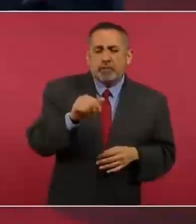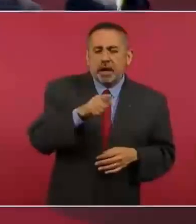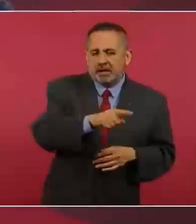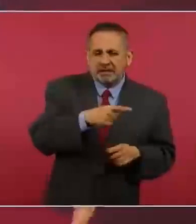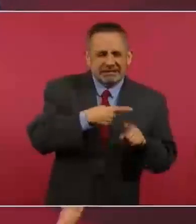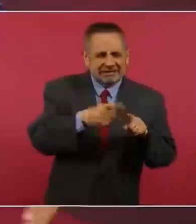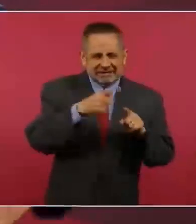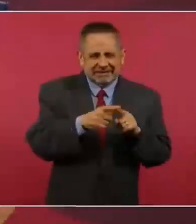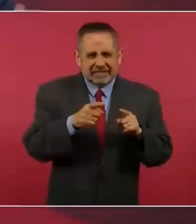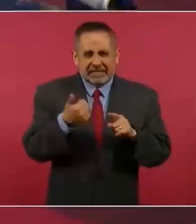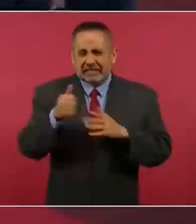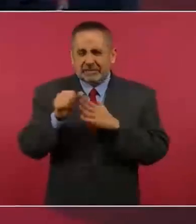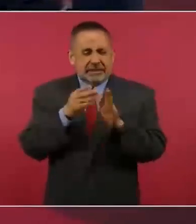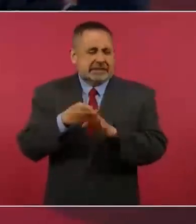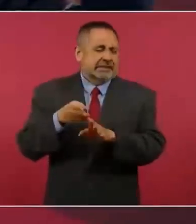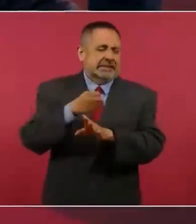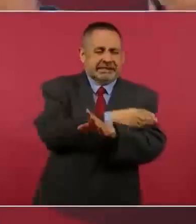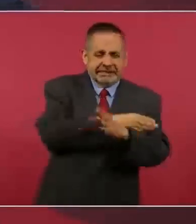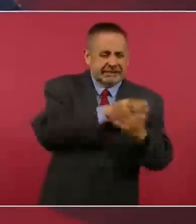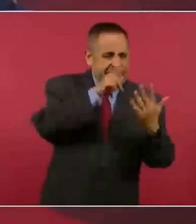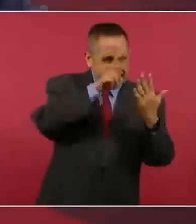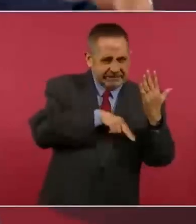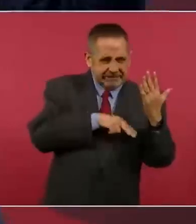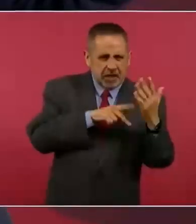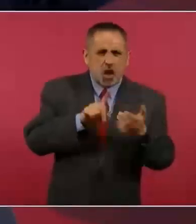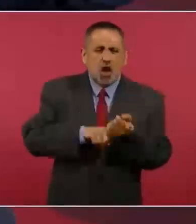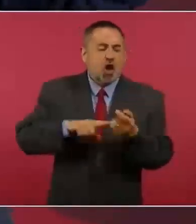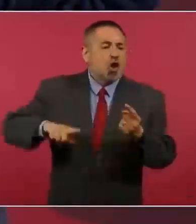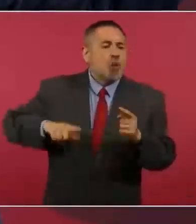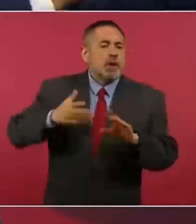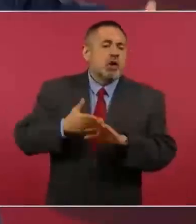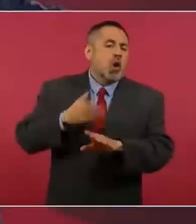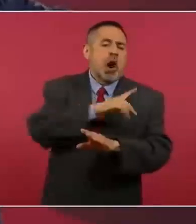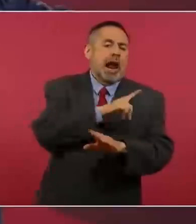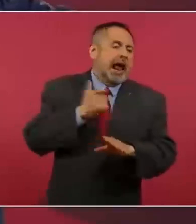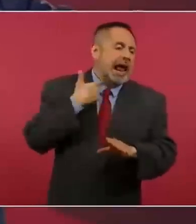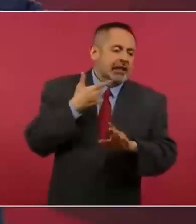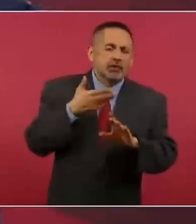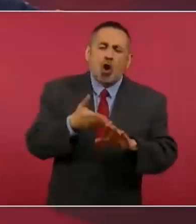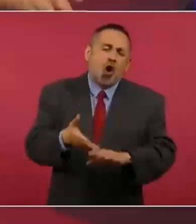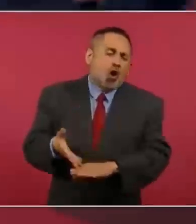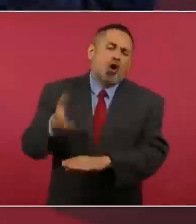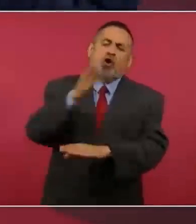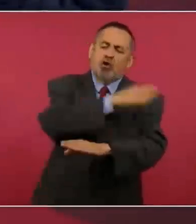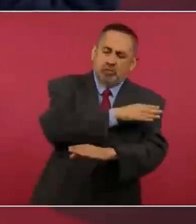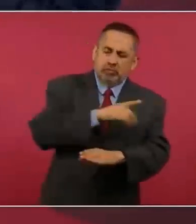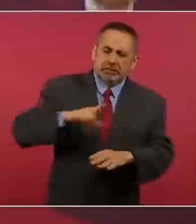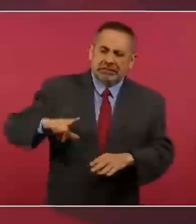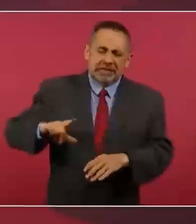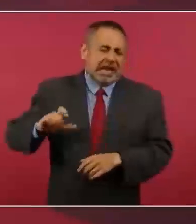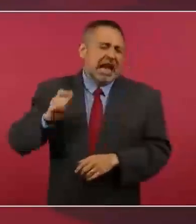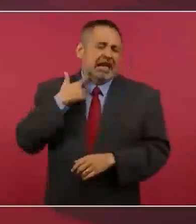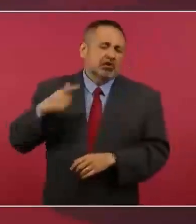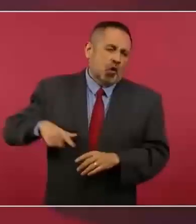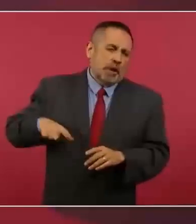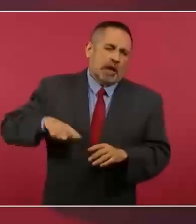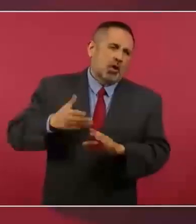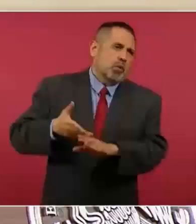todos los editoriales de seis meses del gobierno pasado o del anterior. Señor,